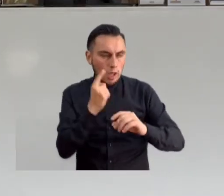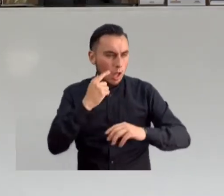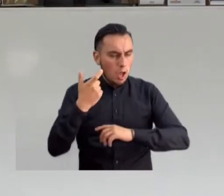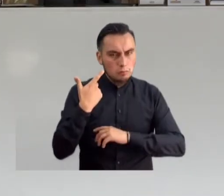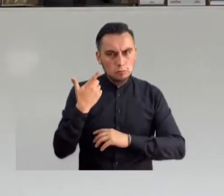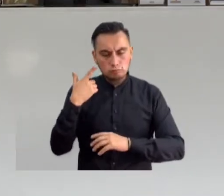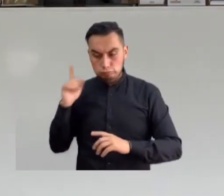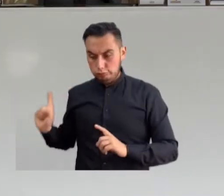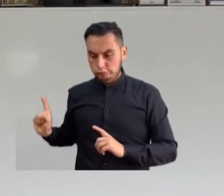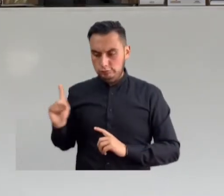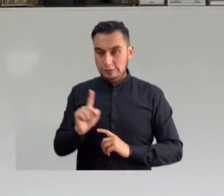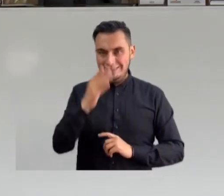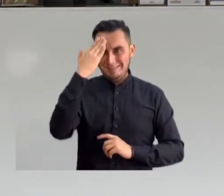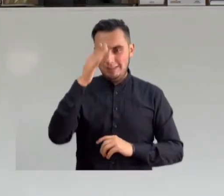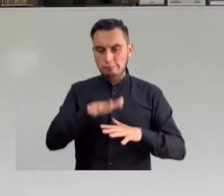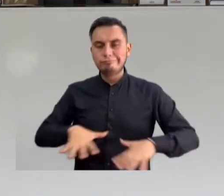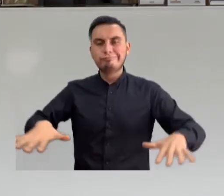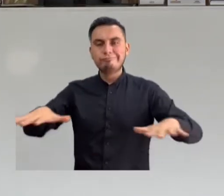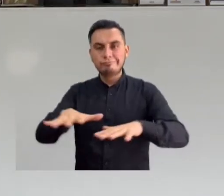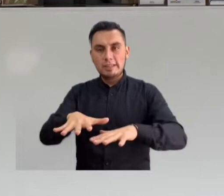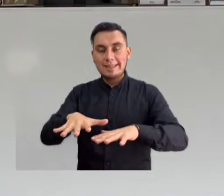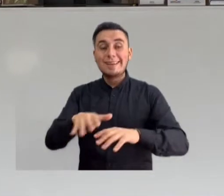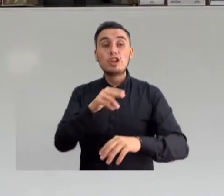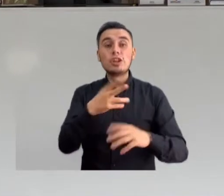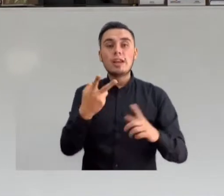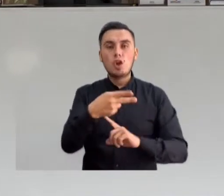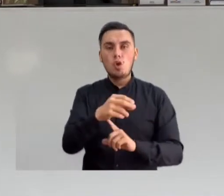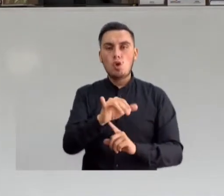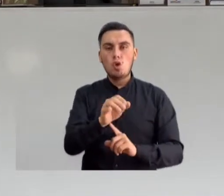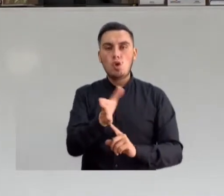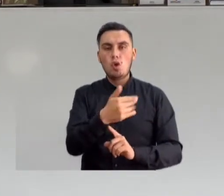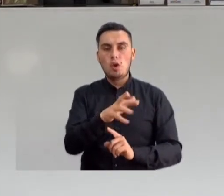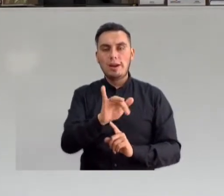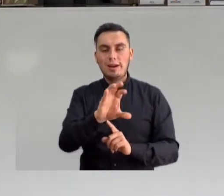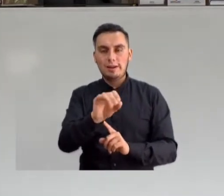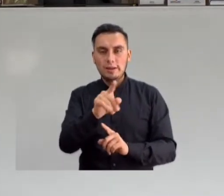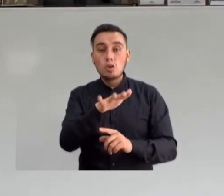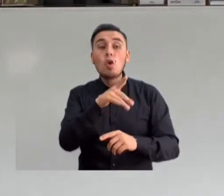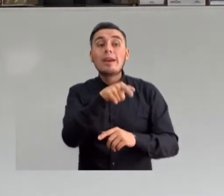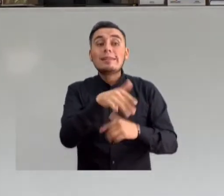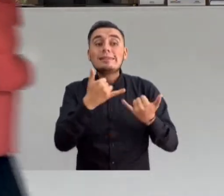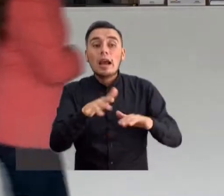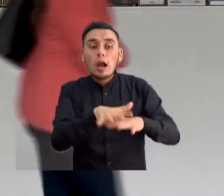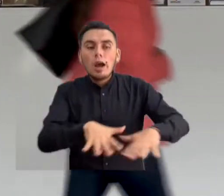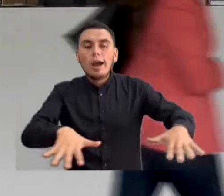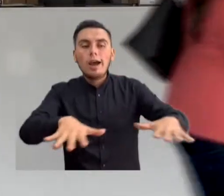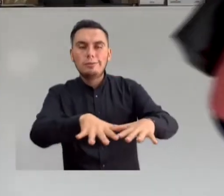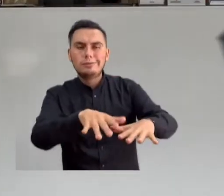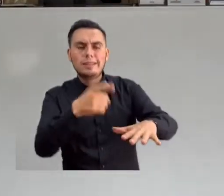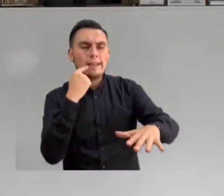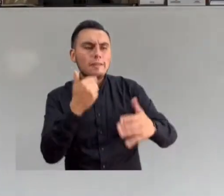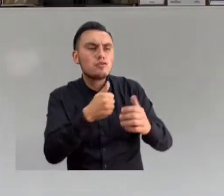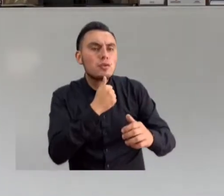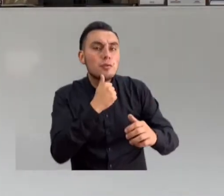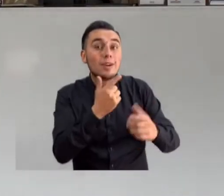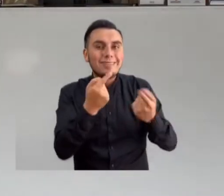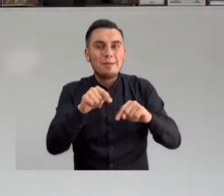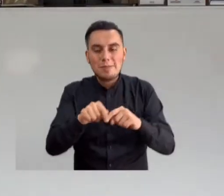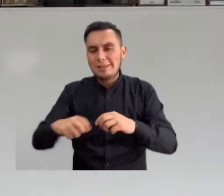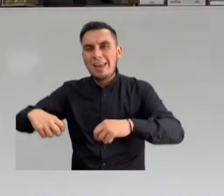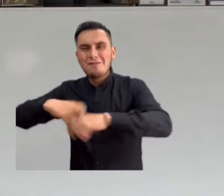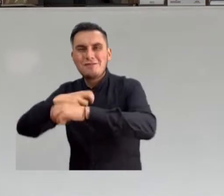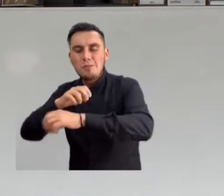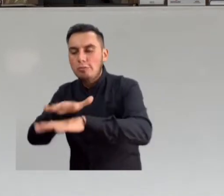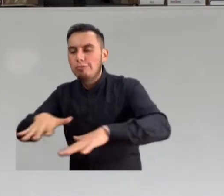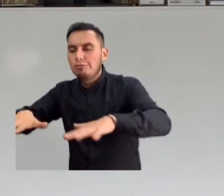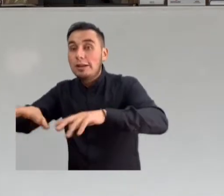Córdoba, asistió a la entrega del acueducto del corregimiento de Hoyo Rico en el municipio de Santa Rosa de Osos, al igual que a la inauguración de la cancha sintética